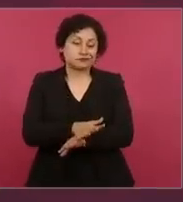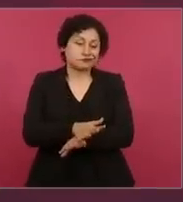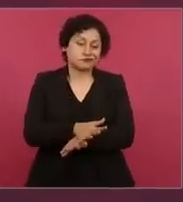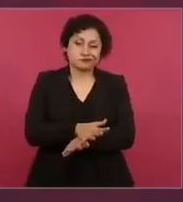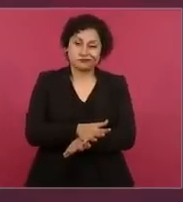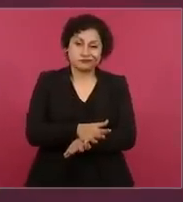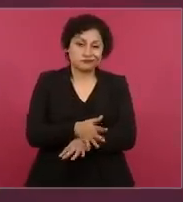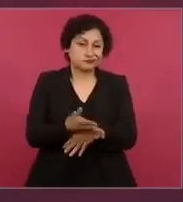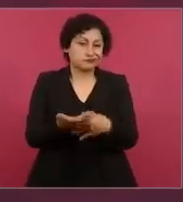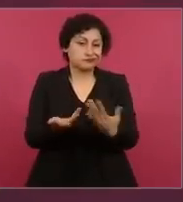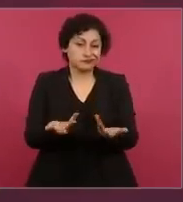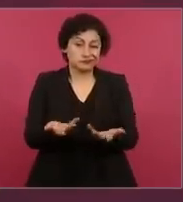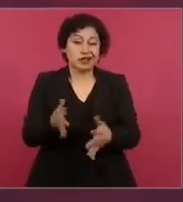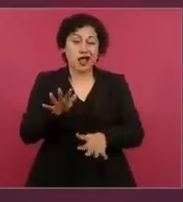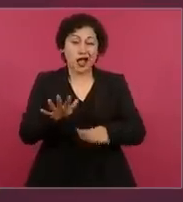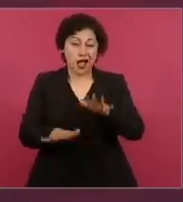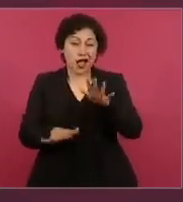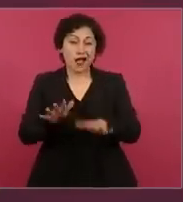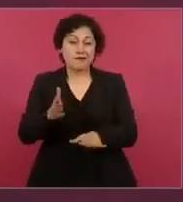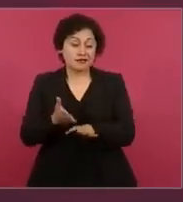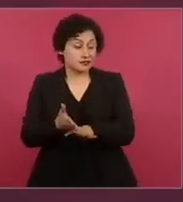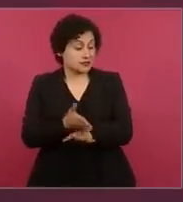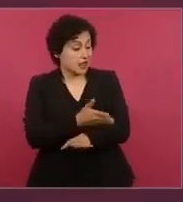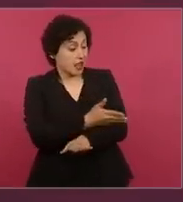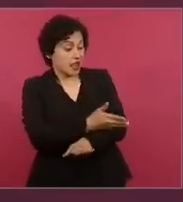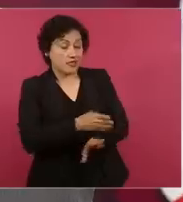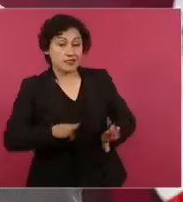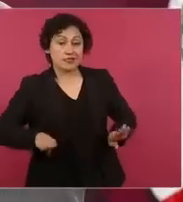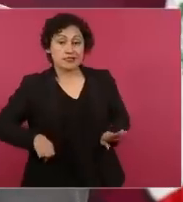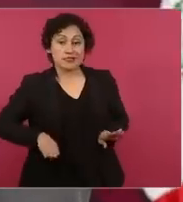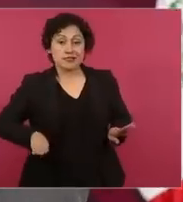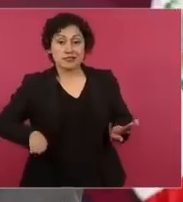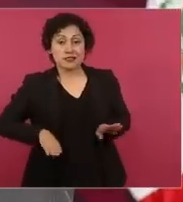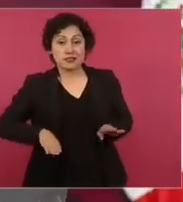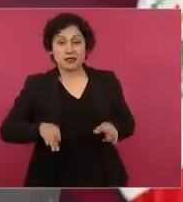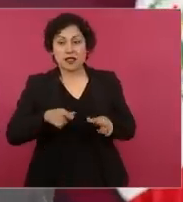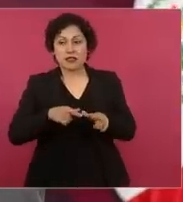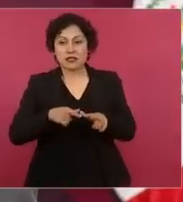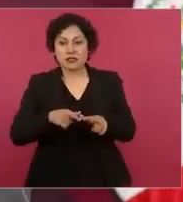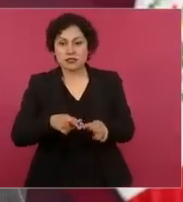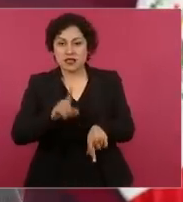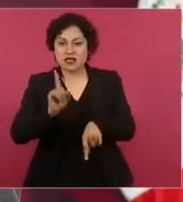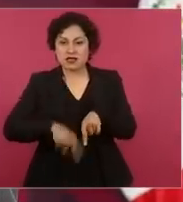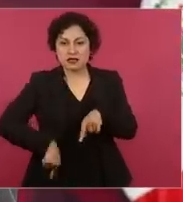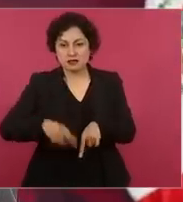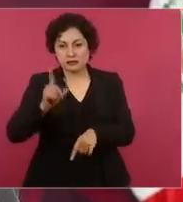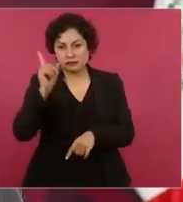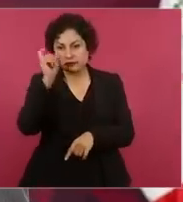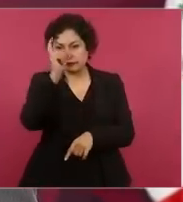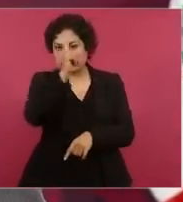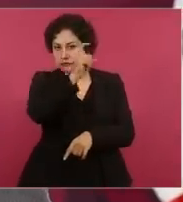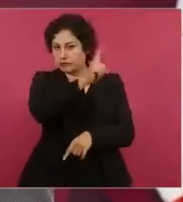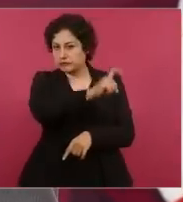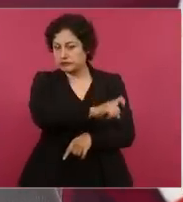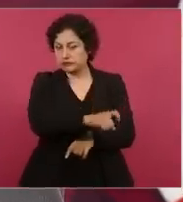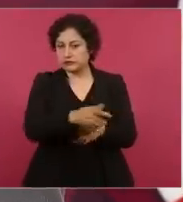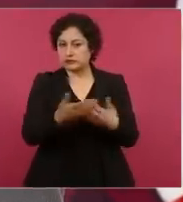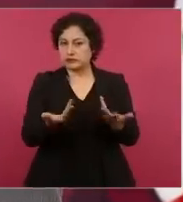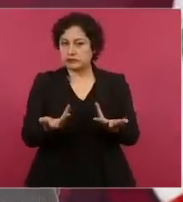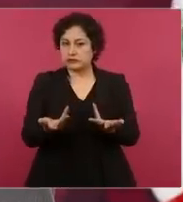acabe de morir y que lo nuevo termine.